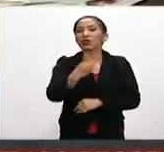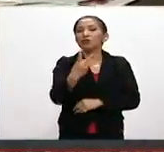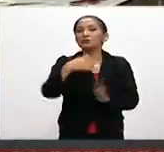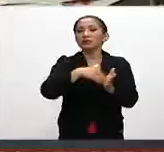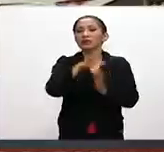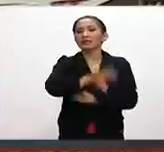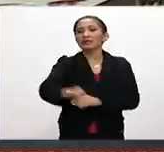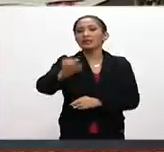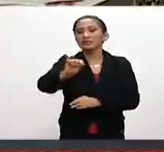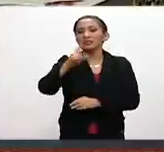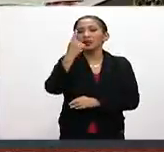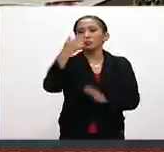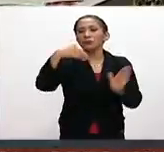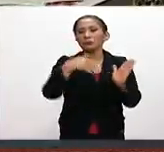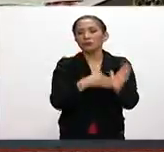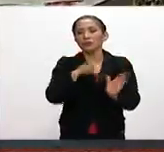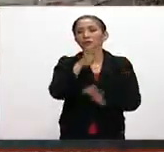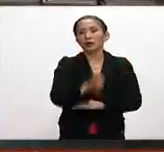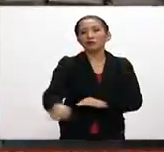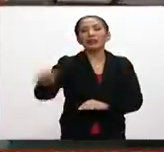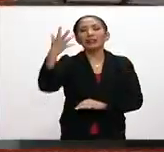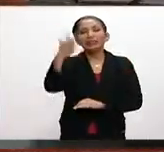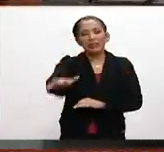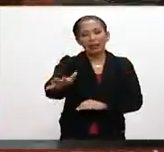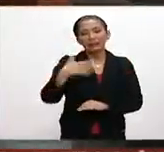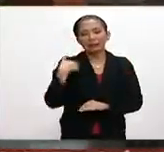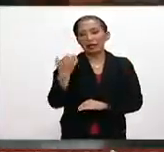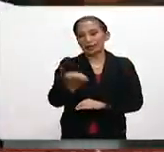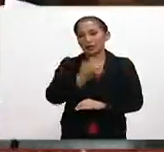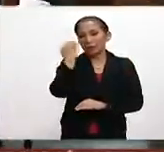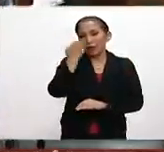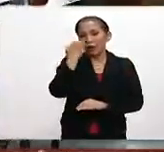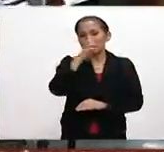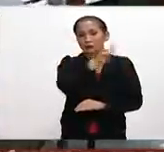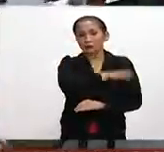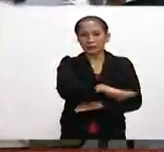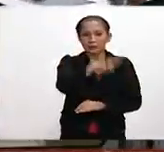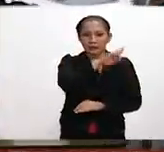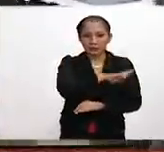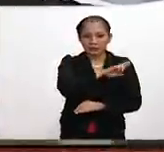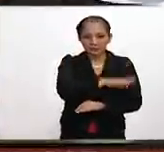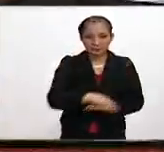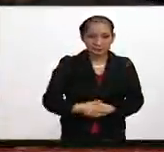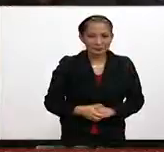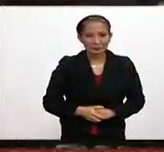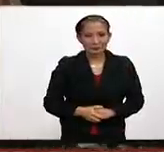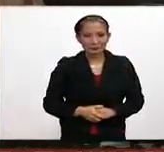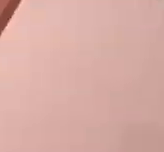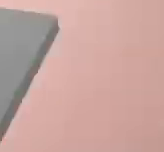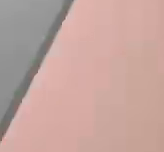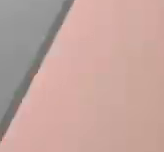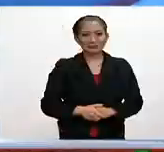.571.410 lo harán a través de colegios privados.